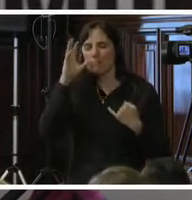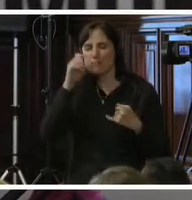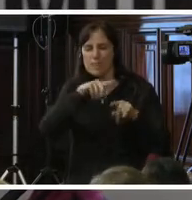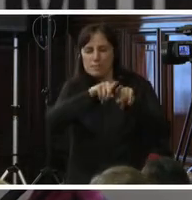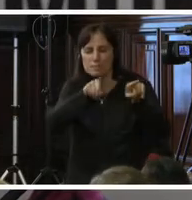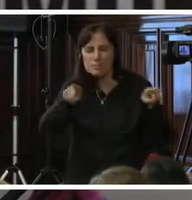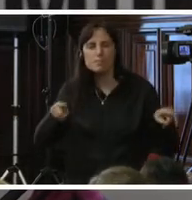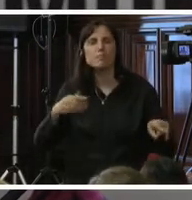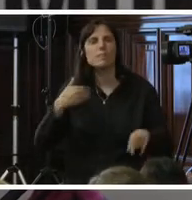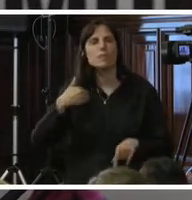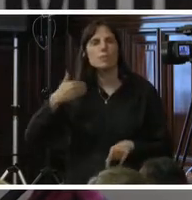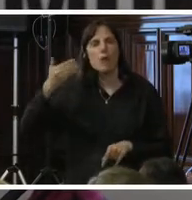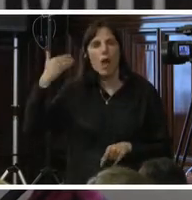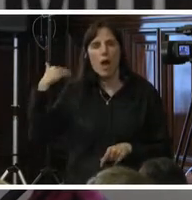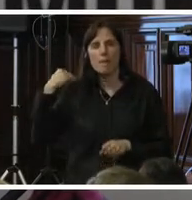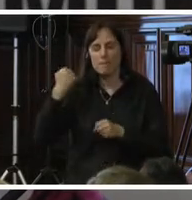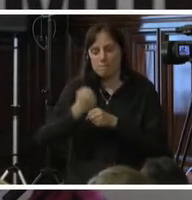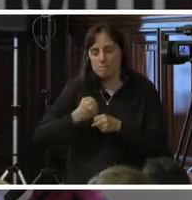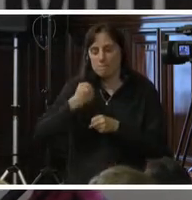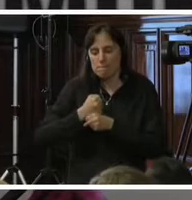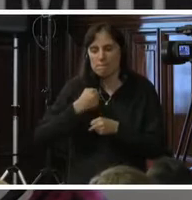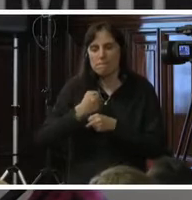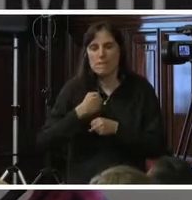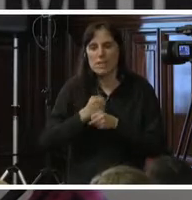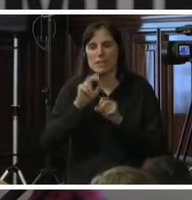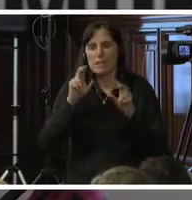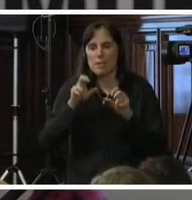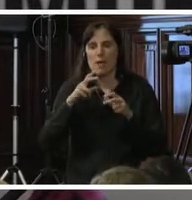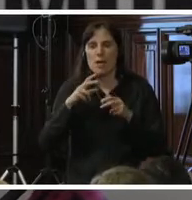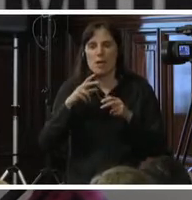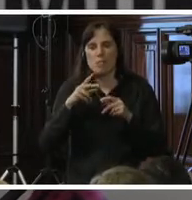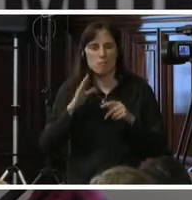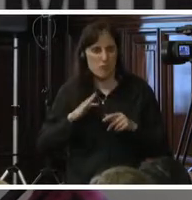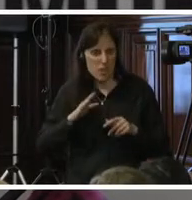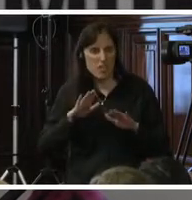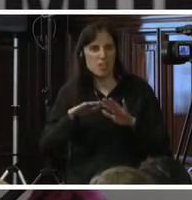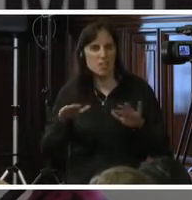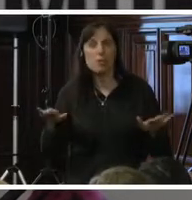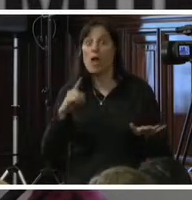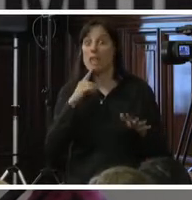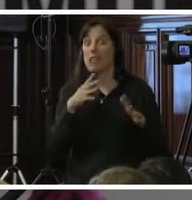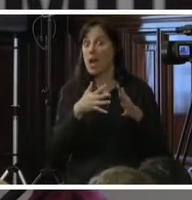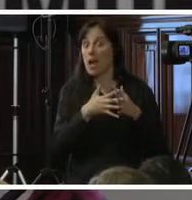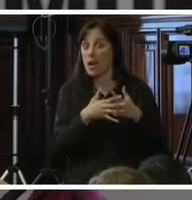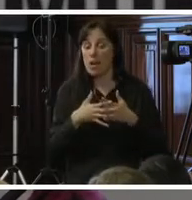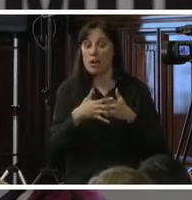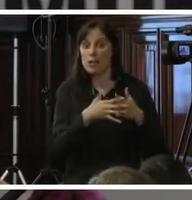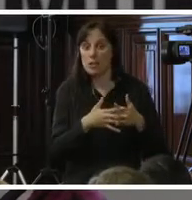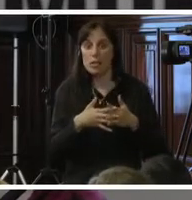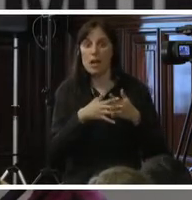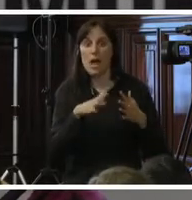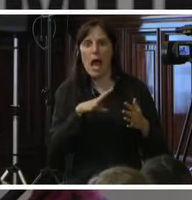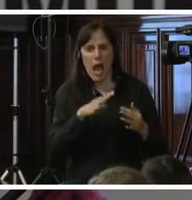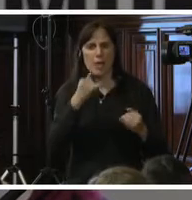cuando yo estaba más activa en los movimientos de mujeres y niños, Estados Unidos producía